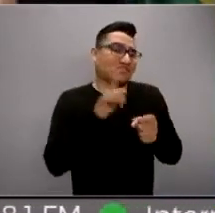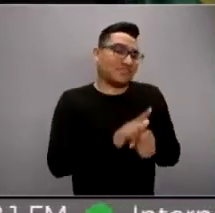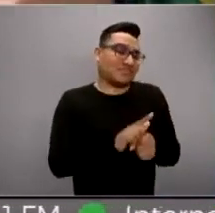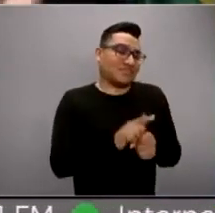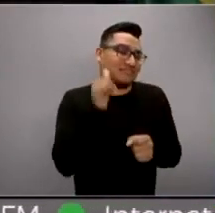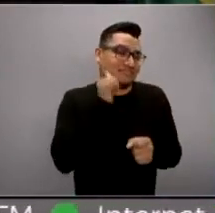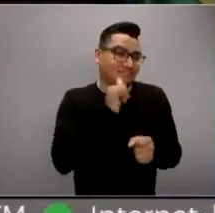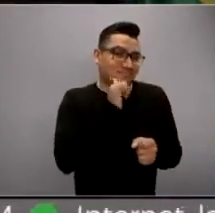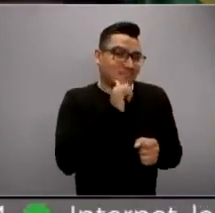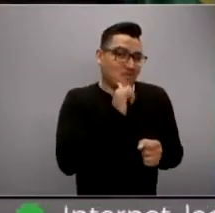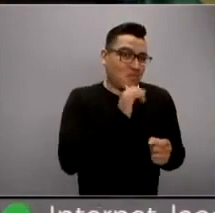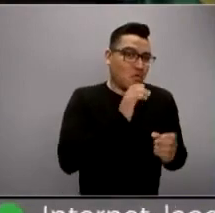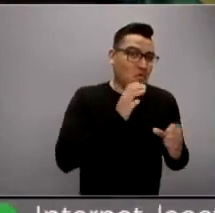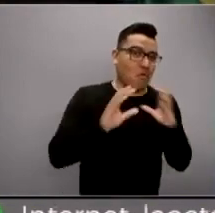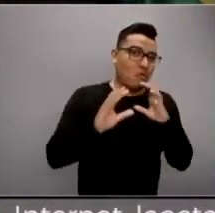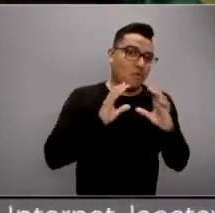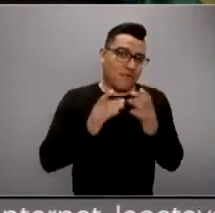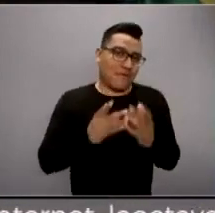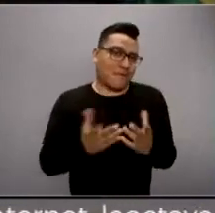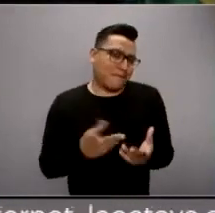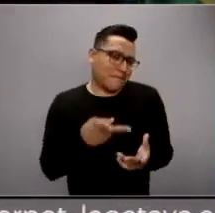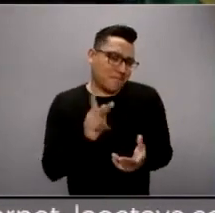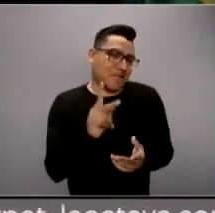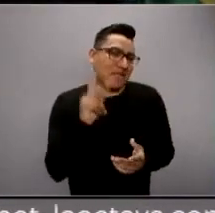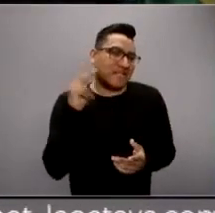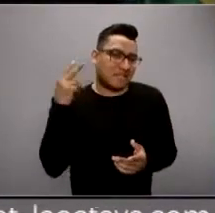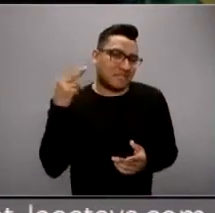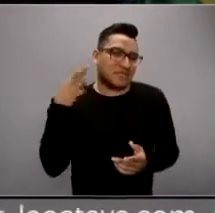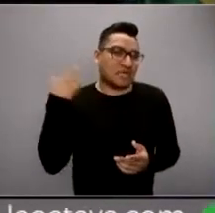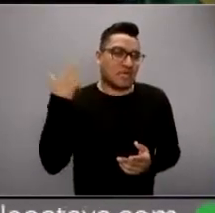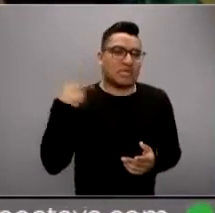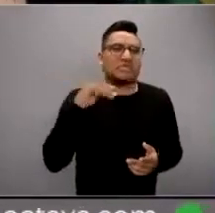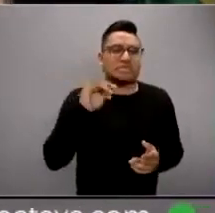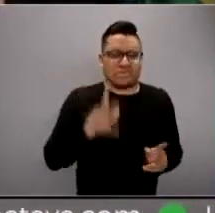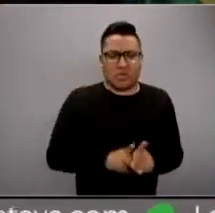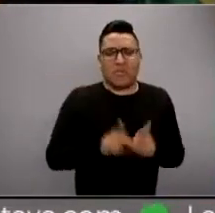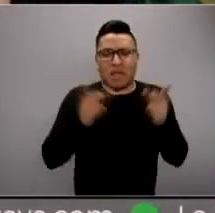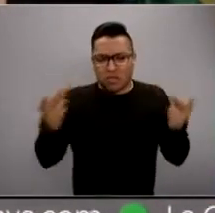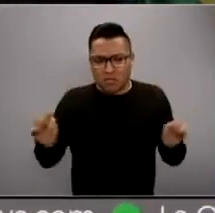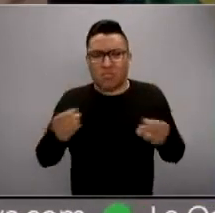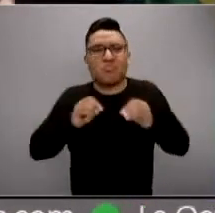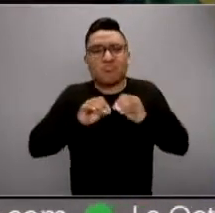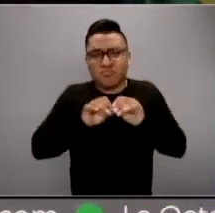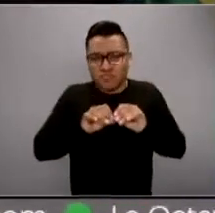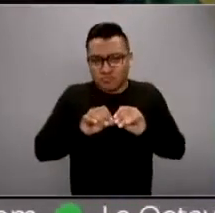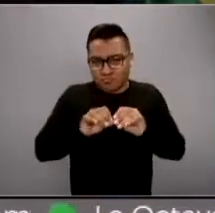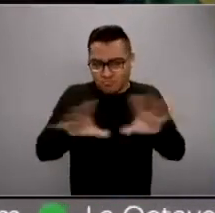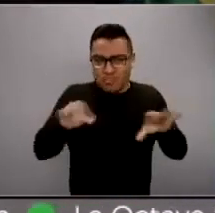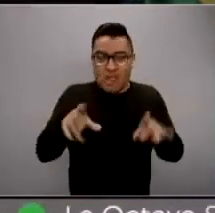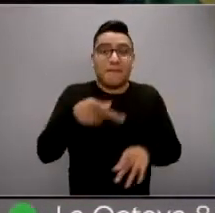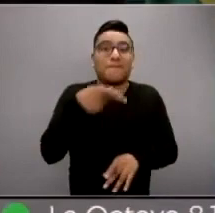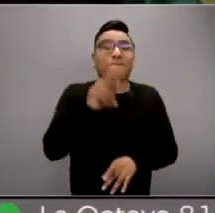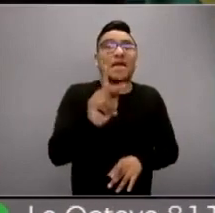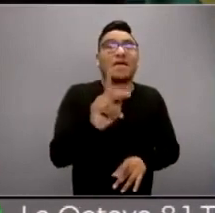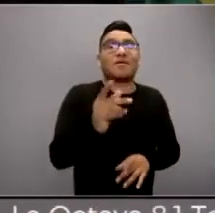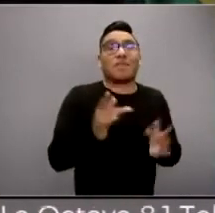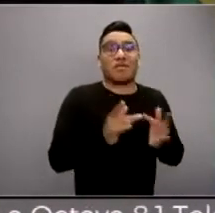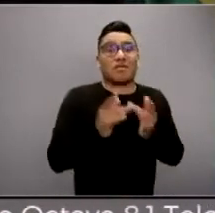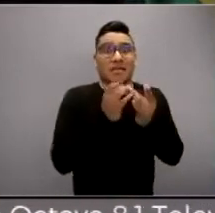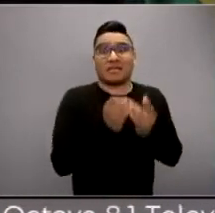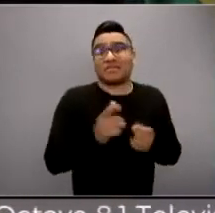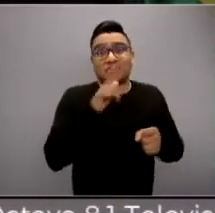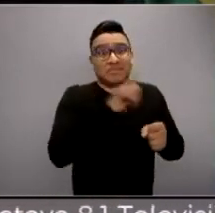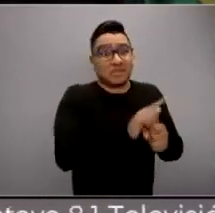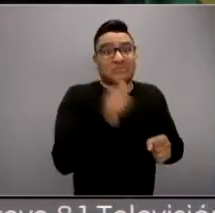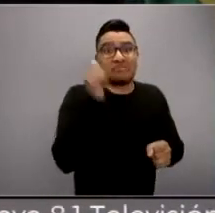medios grandes, masivos, viven en digital. Y sí, imprimen un periódico y sí, tienen un noticiero que pasan por la tele abierta. Pero la verdad es que el grosso de su tráfico está todo